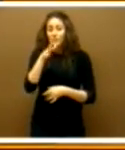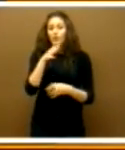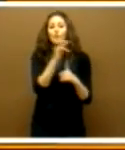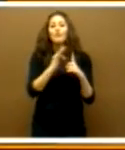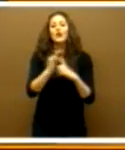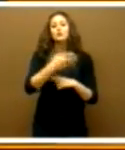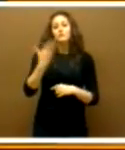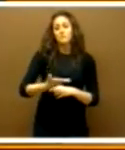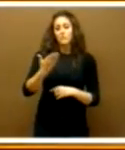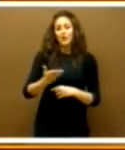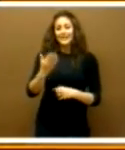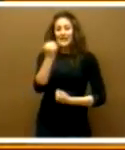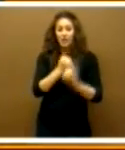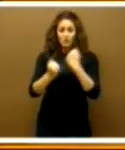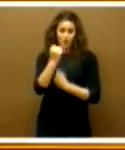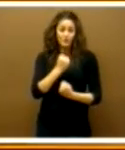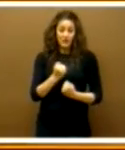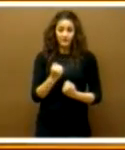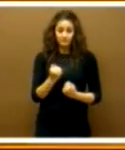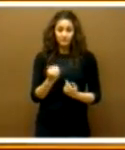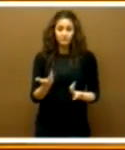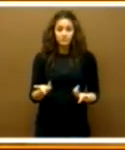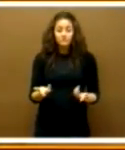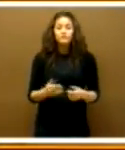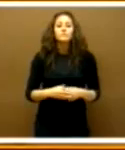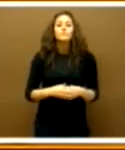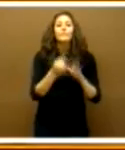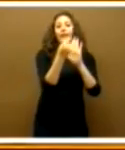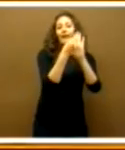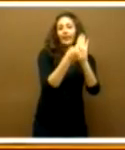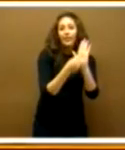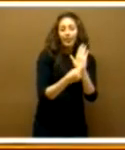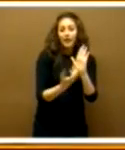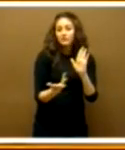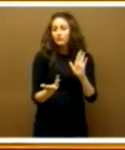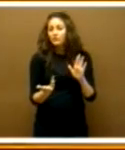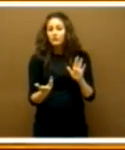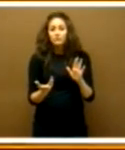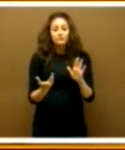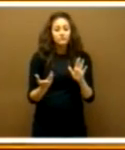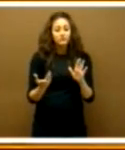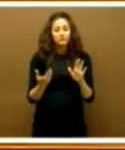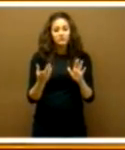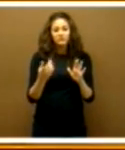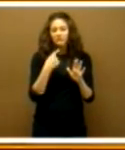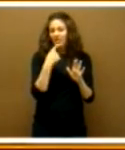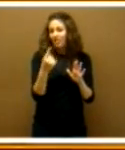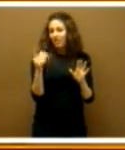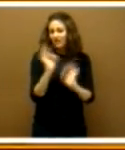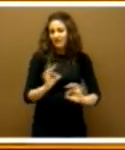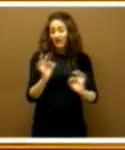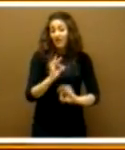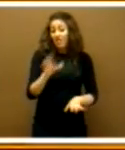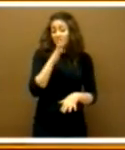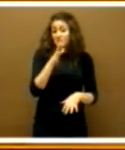factores más importantes de la economía. Y no vamos a hablar de ningún dato, porque ya se han reflejado muchísimas